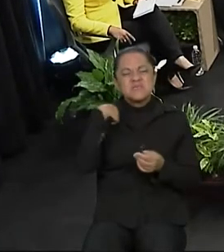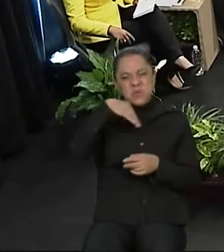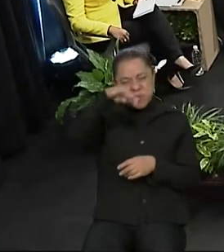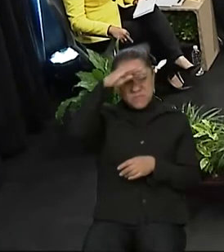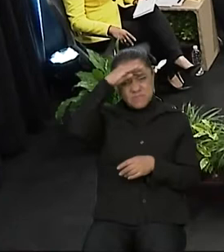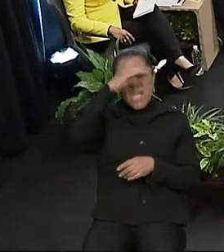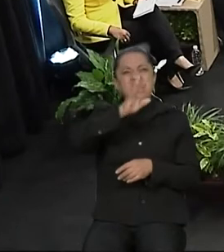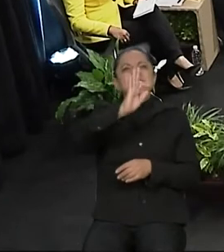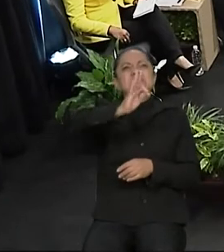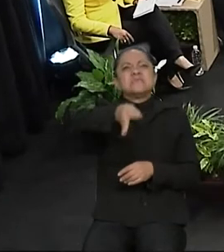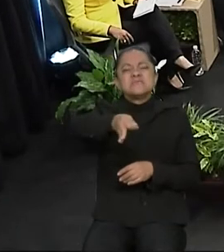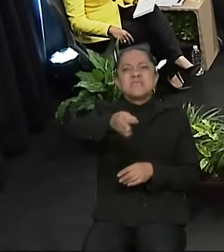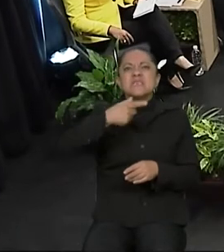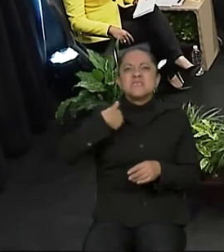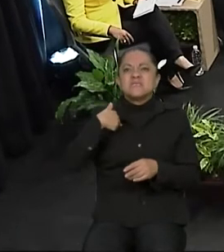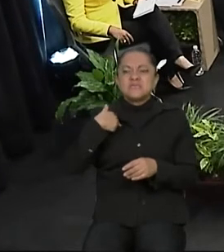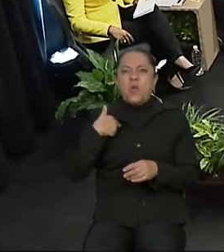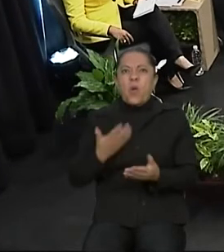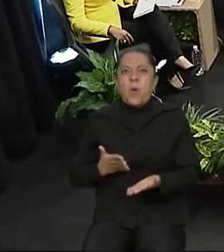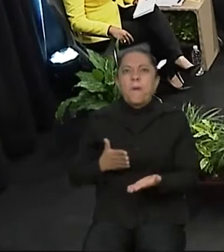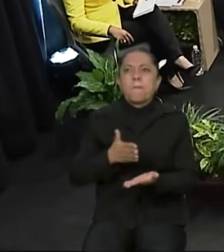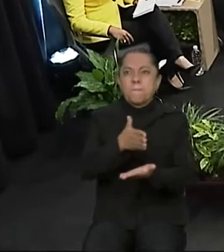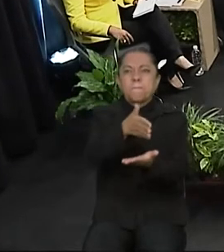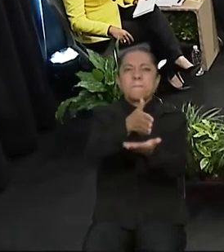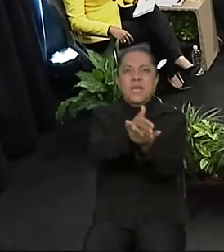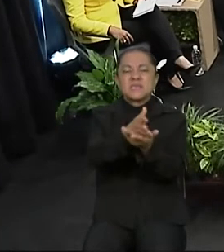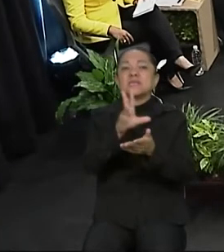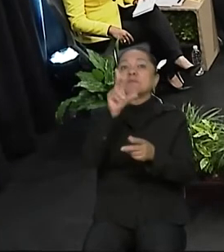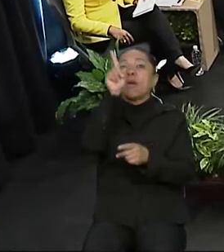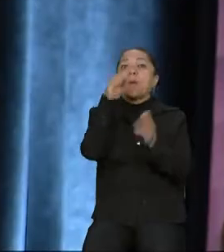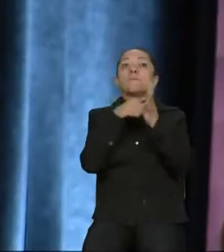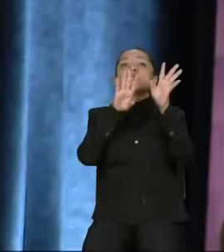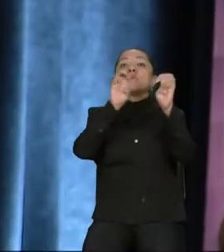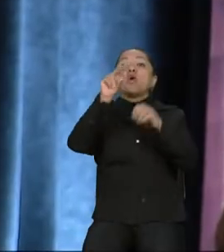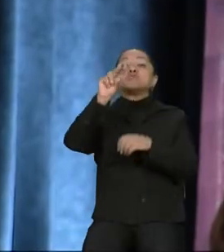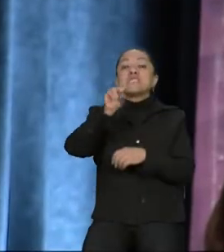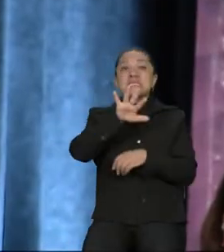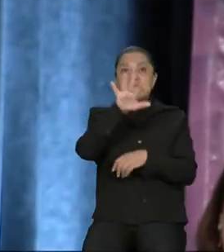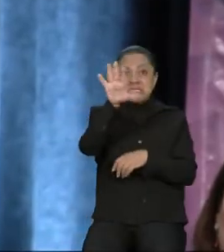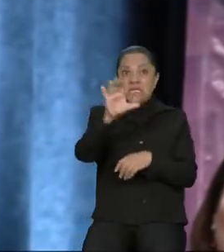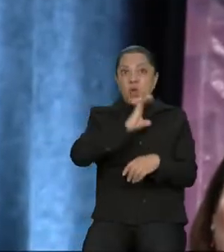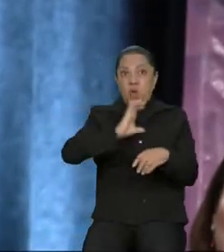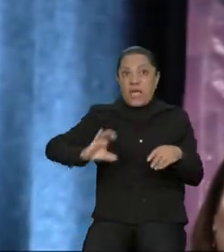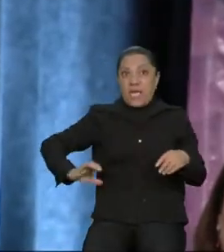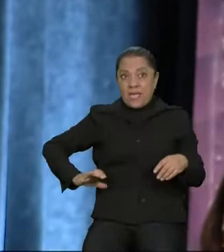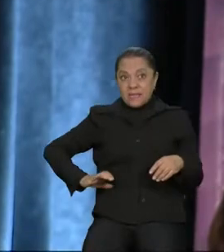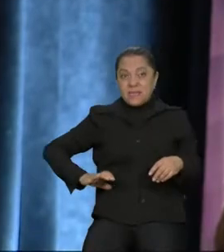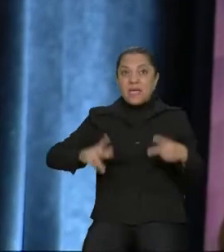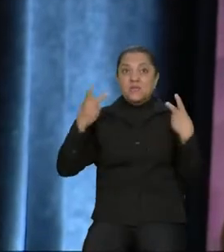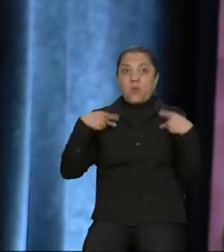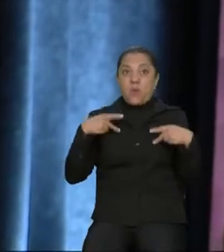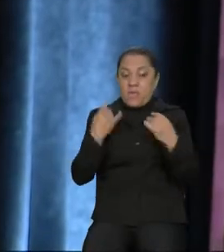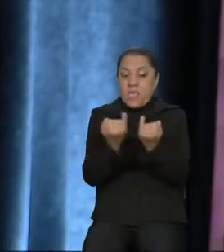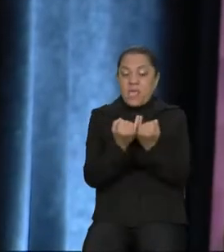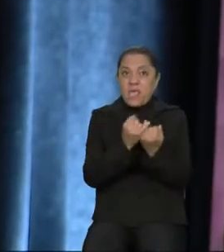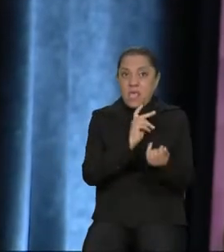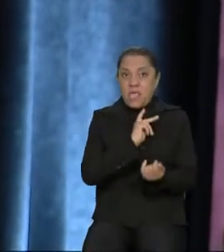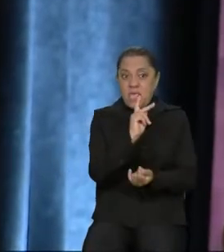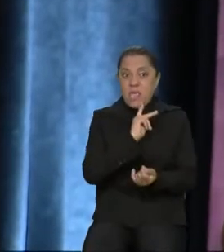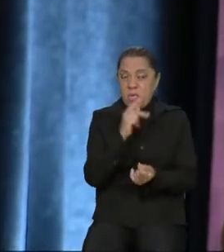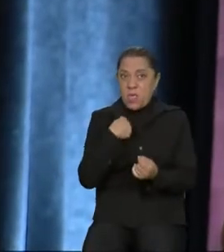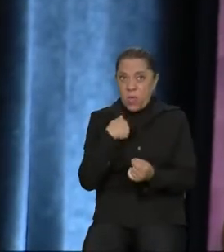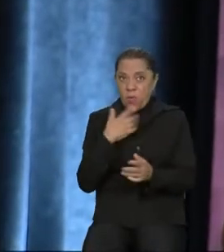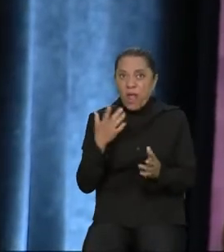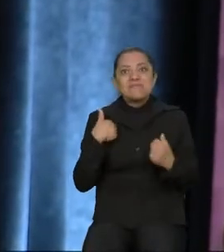Eso que el 85% de sus ciudadanos, de sus candidatos, sean ciudadanos como yo, la verdad me anima mucho, ¿no? Y creo que